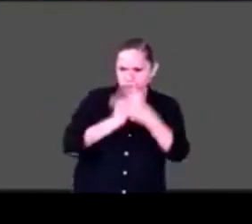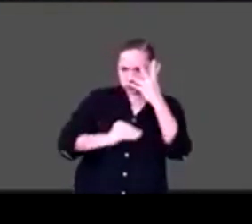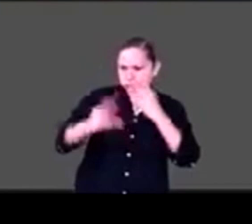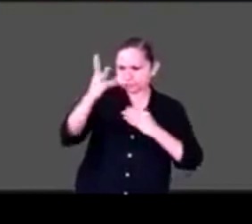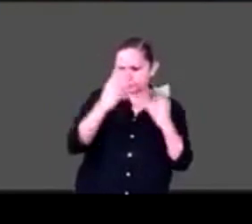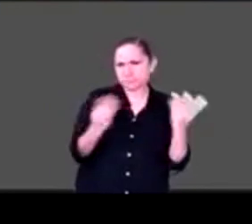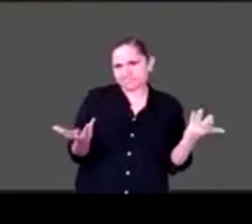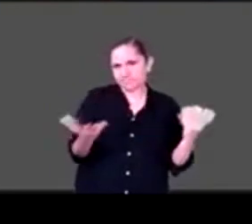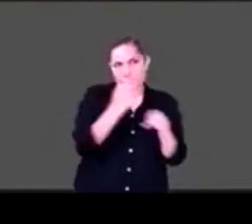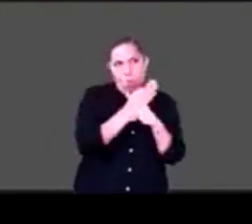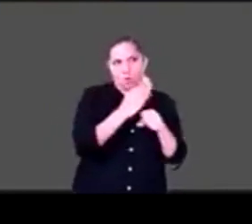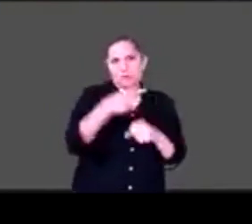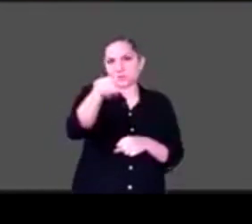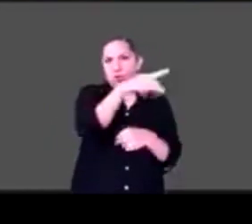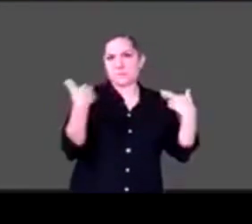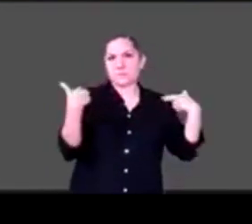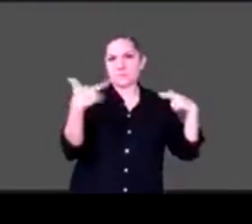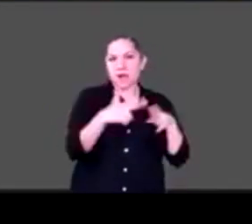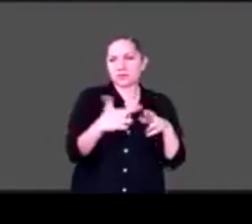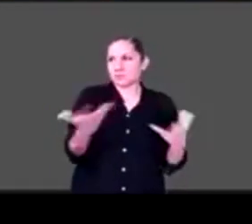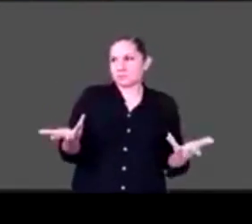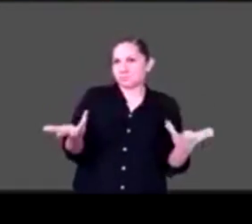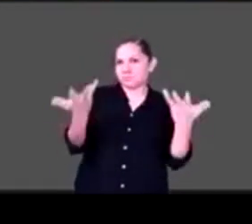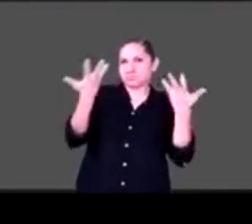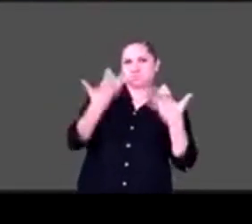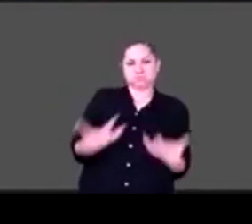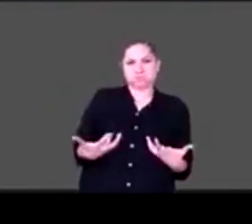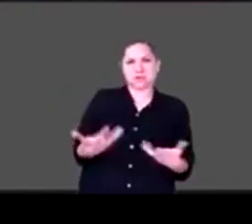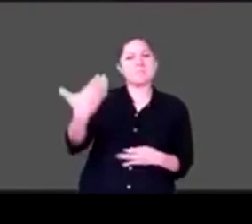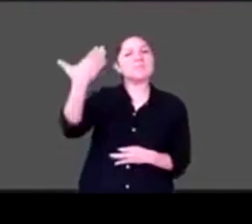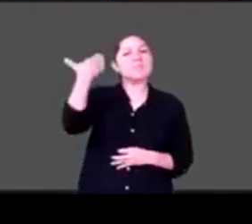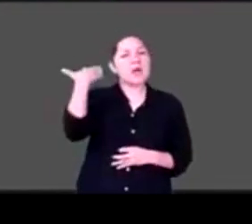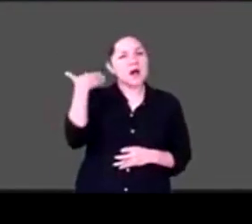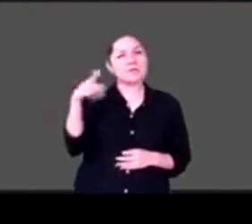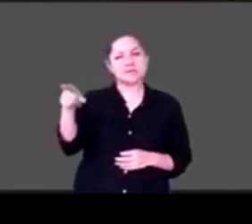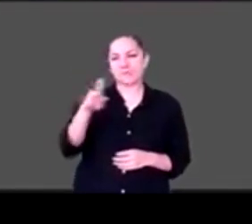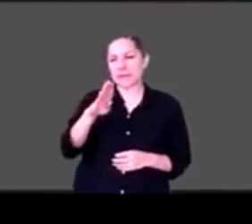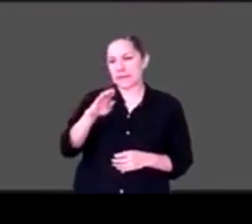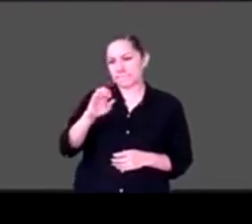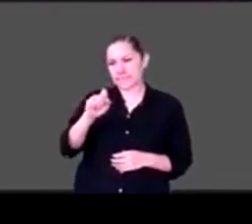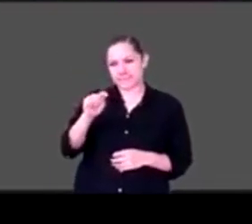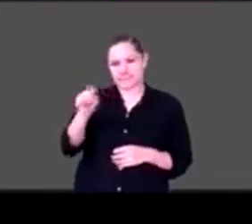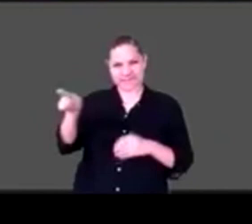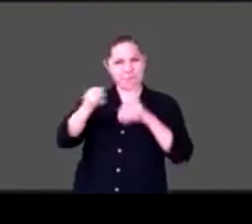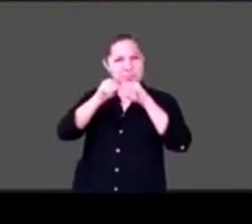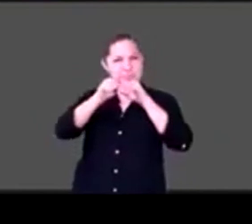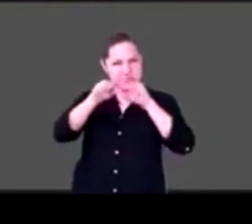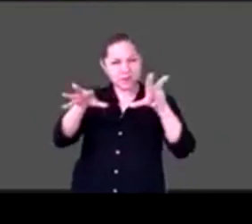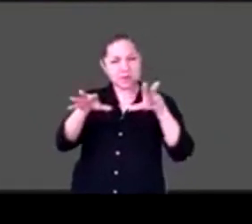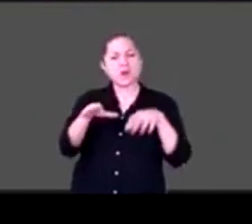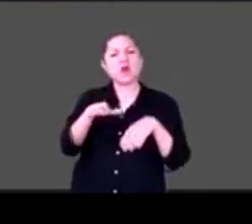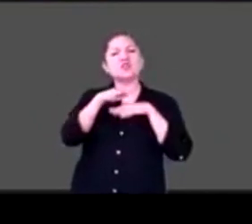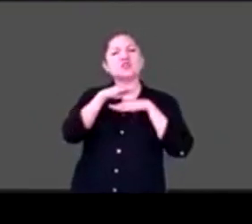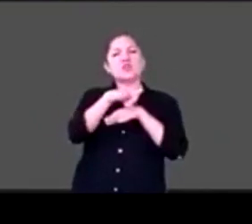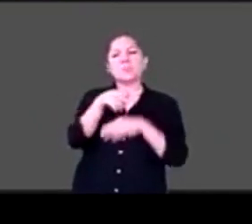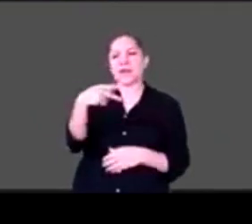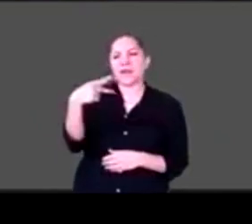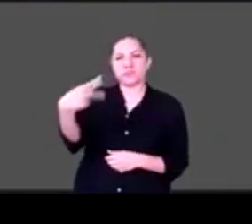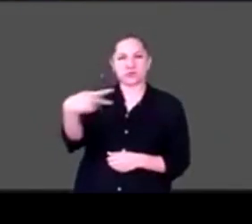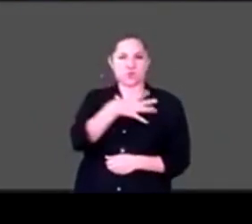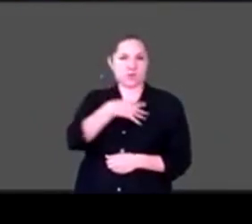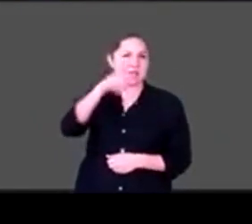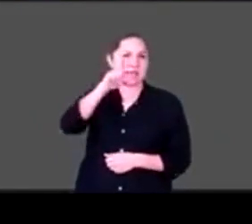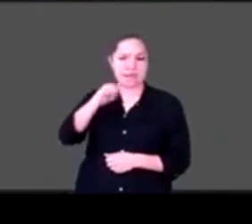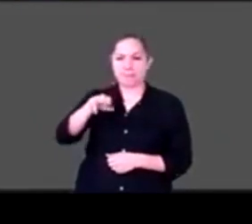hace como un año, año y medio, Bef presentó una novela muy linda, gráfica, de su hija María, María tiene